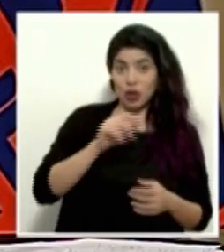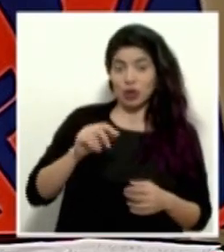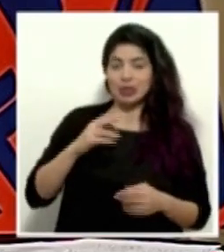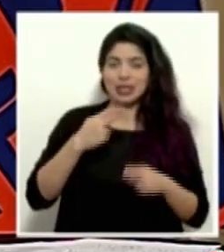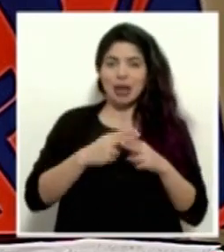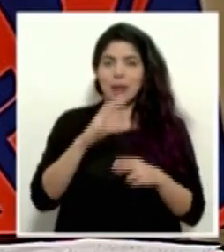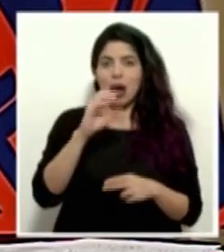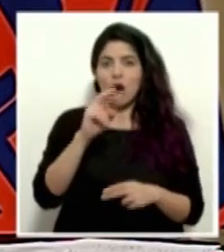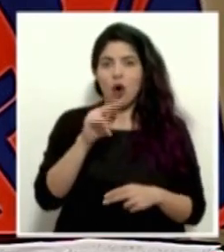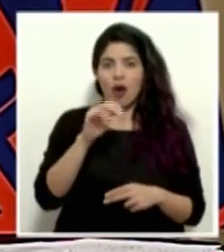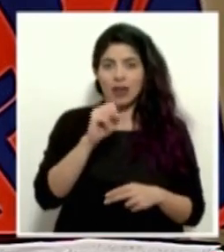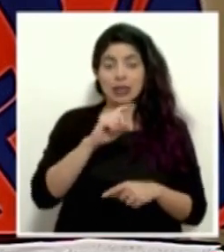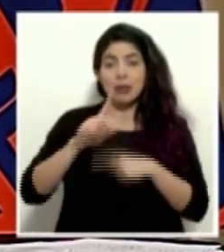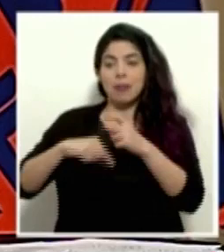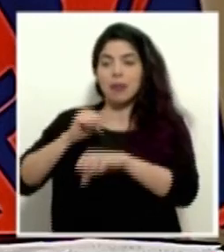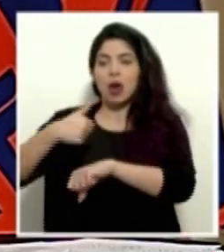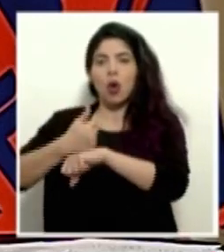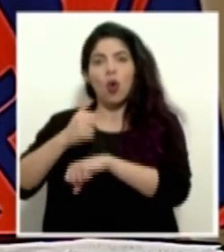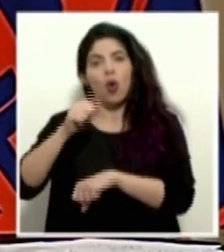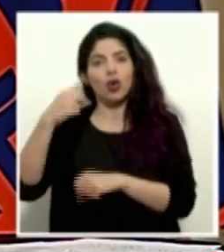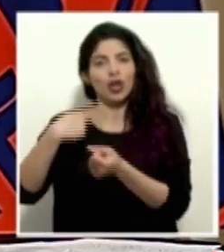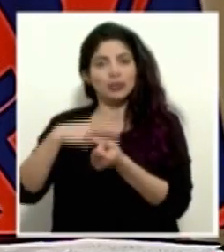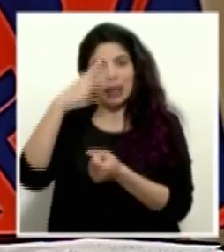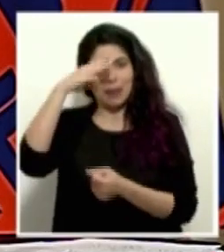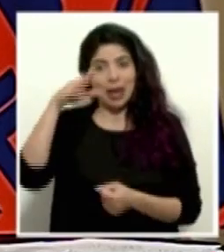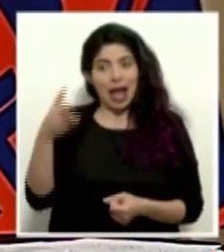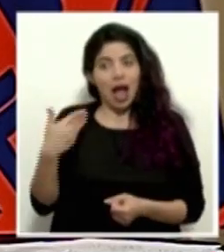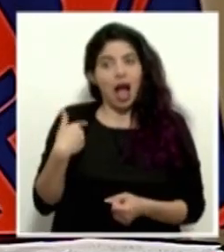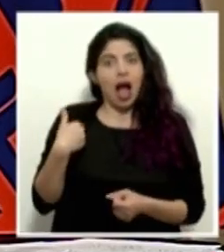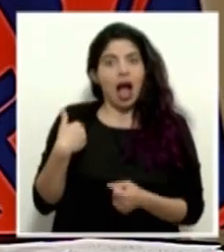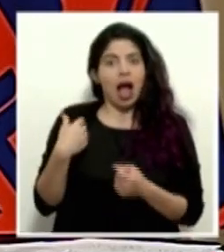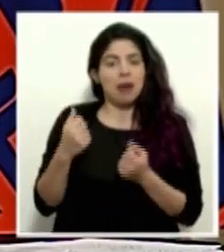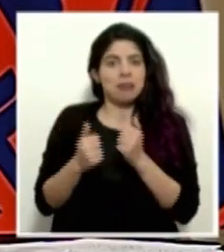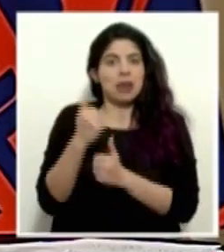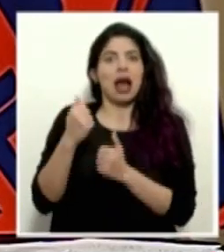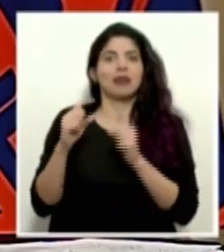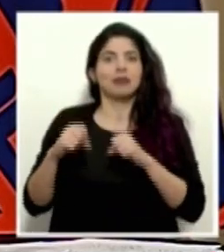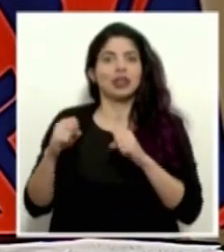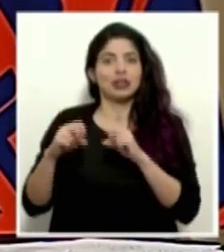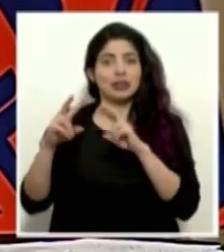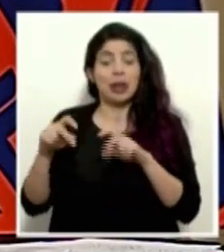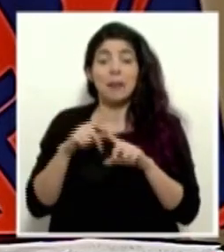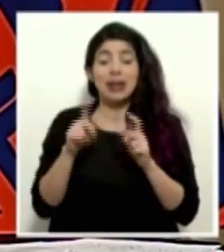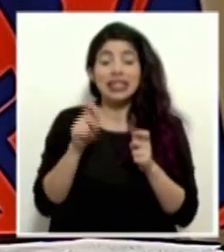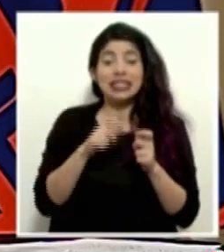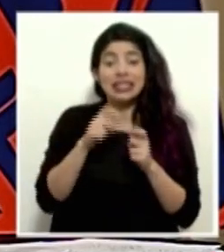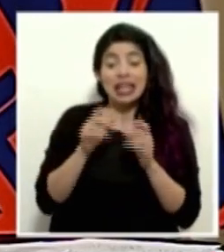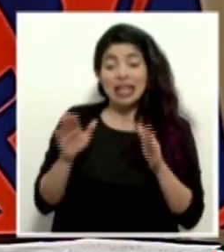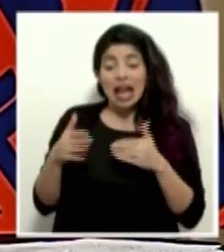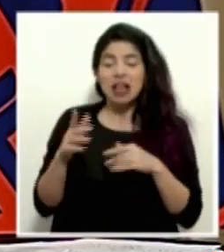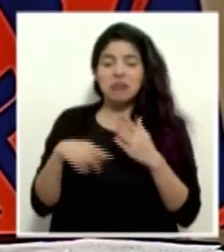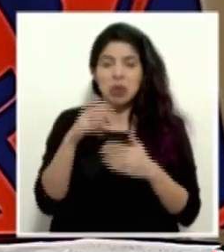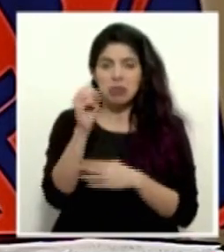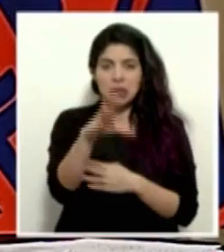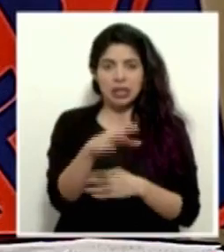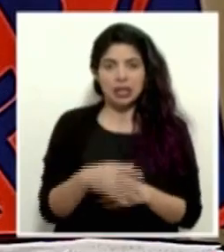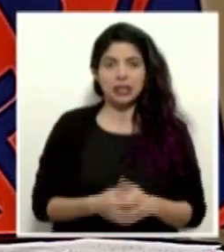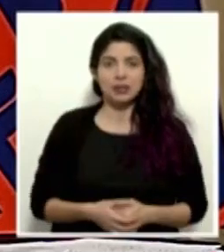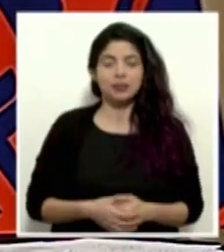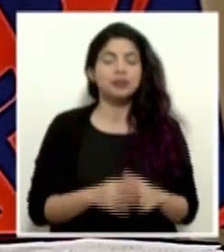se llama COVAS en el Hospital México que son las que tienen esa capacidad masiva, pero el número de pruebas exacto se lo haremos llegar.